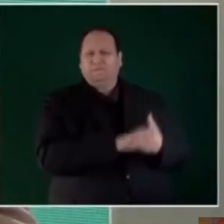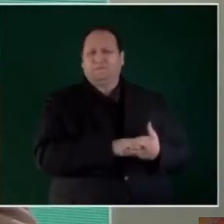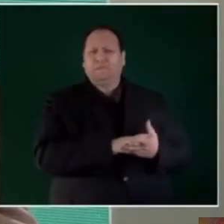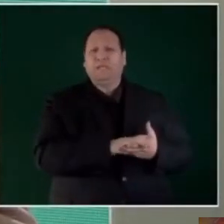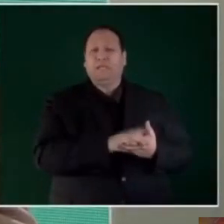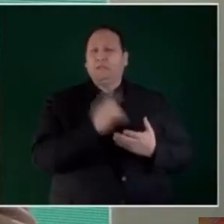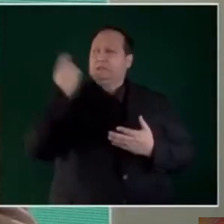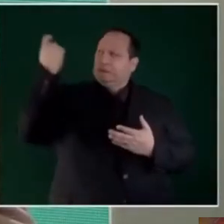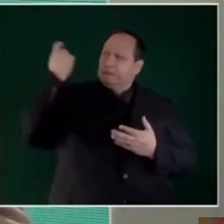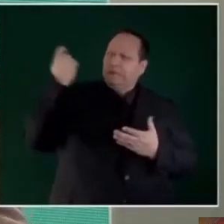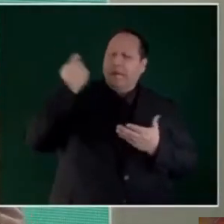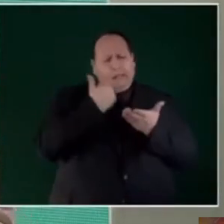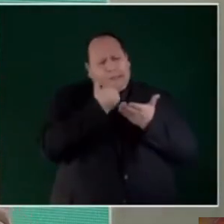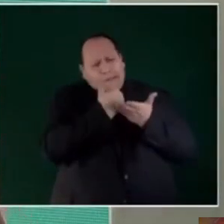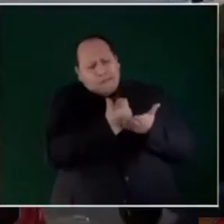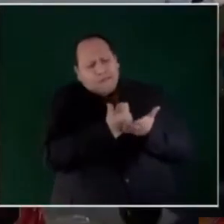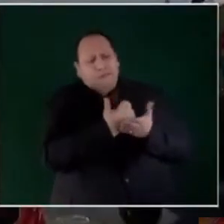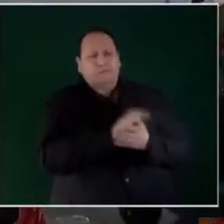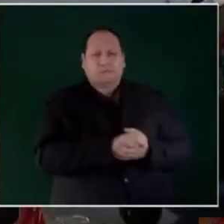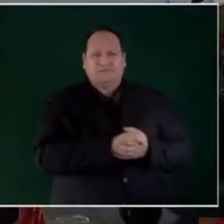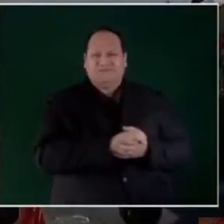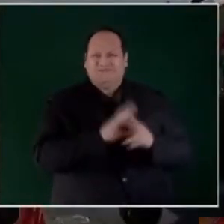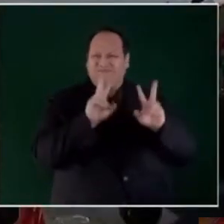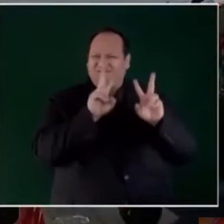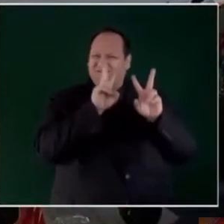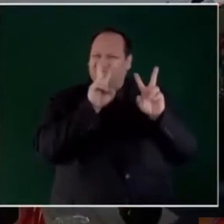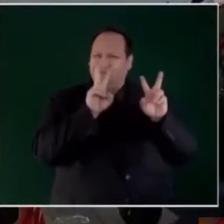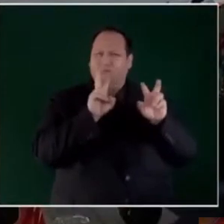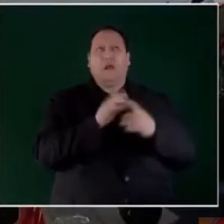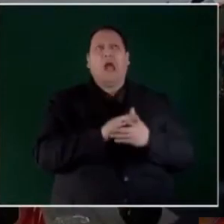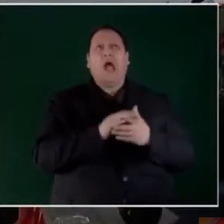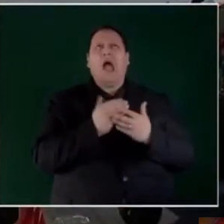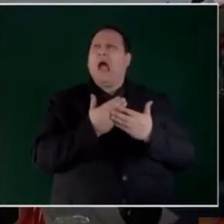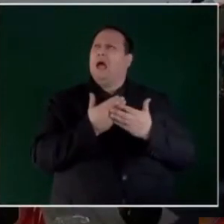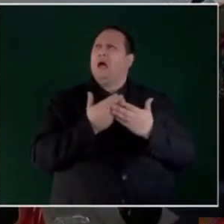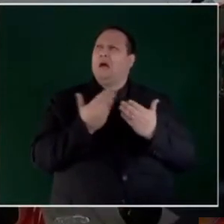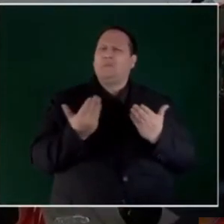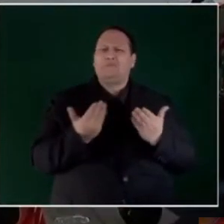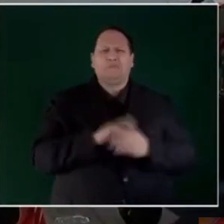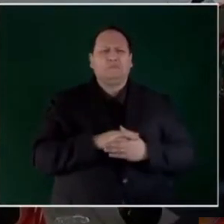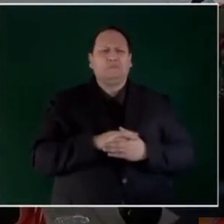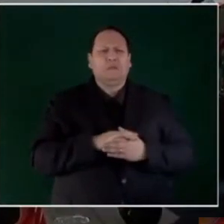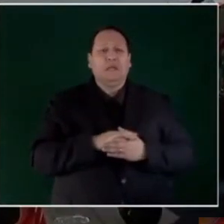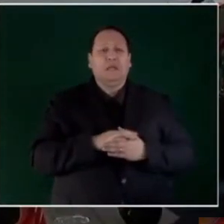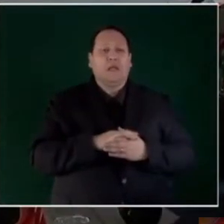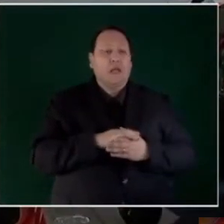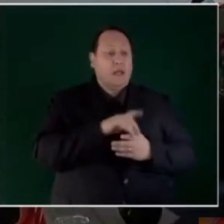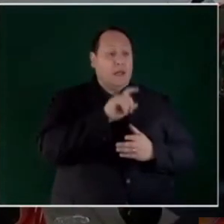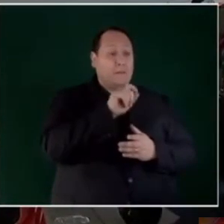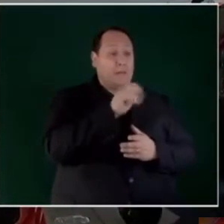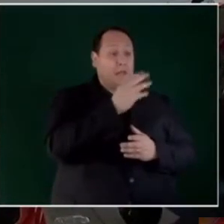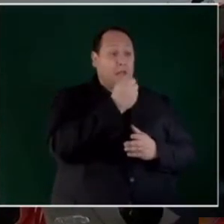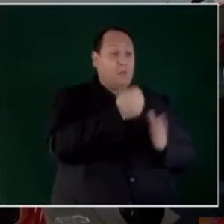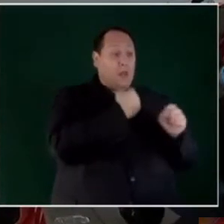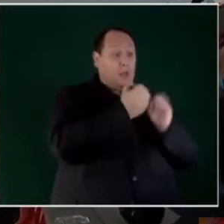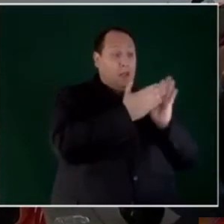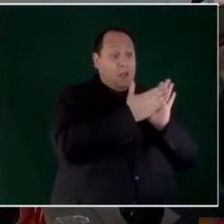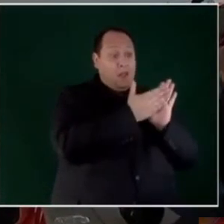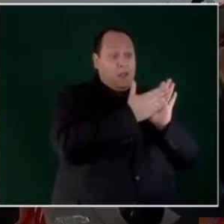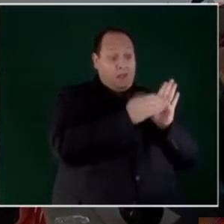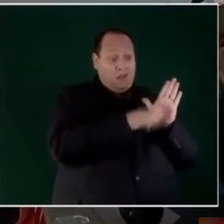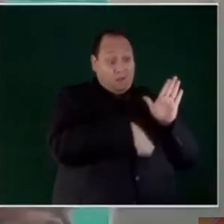personas con discapacidad es hasta ahora de 29 años hacia